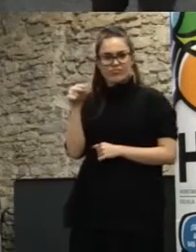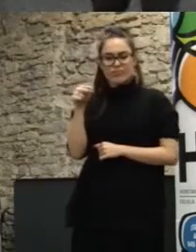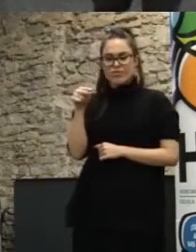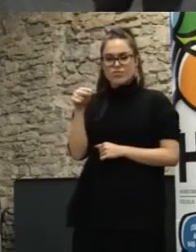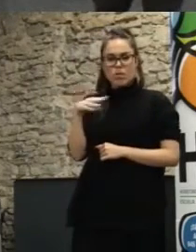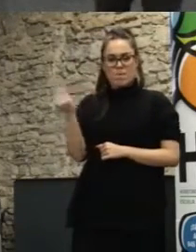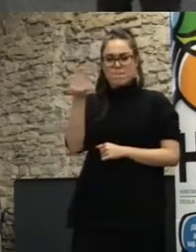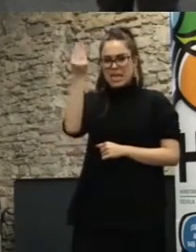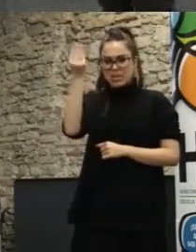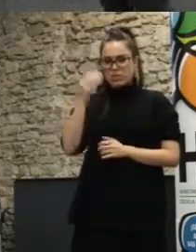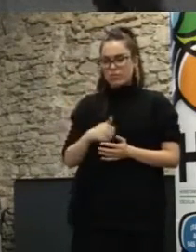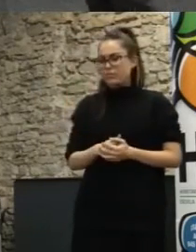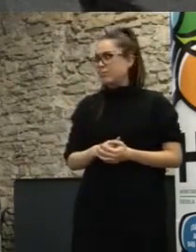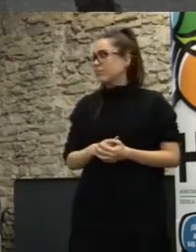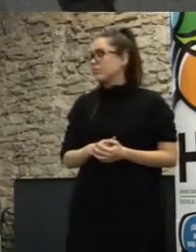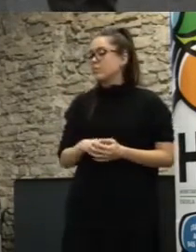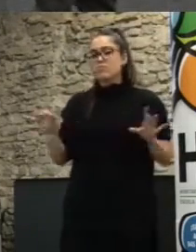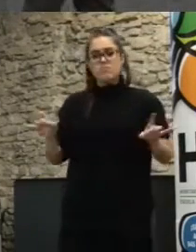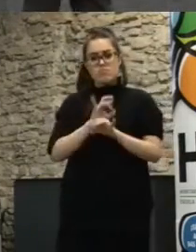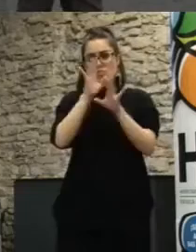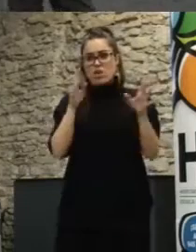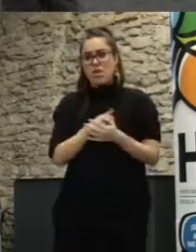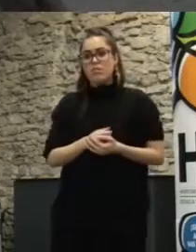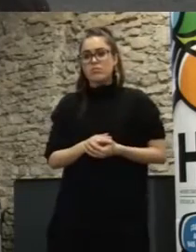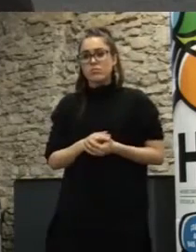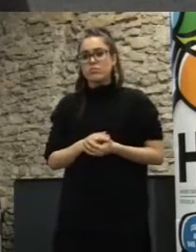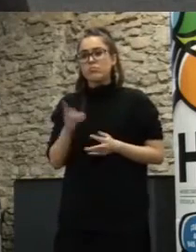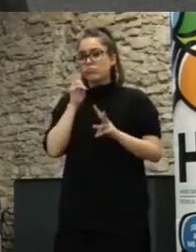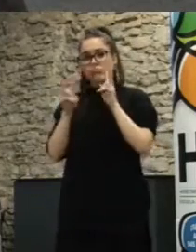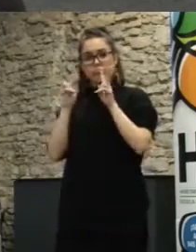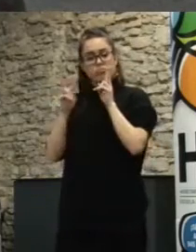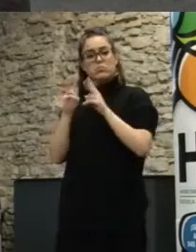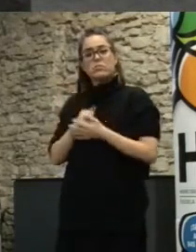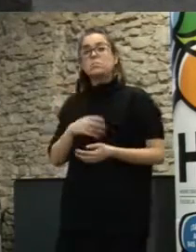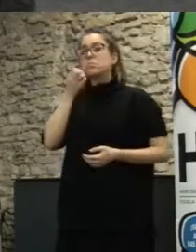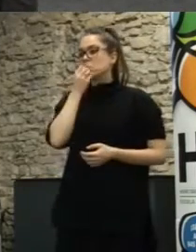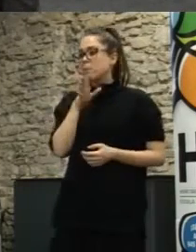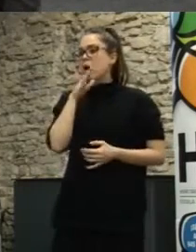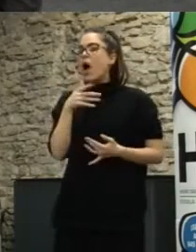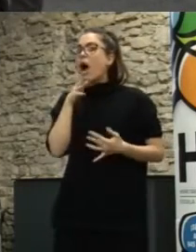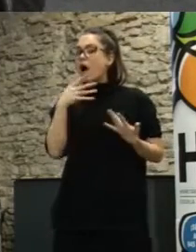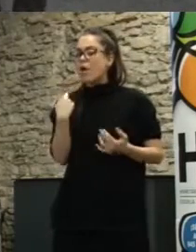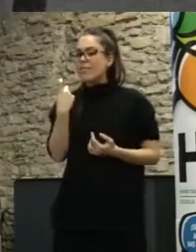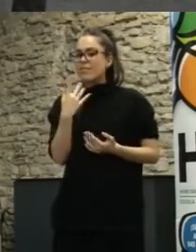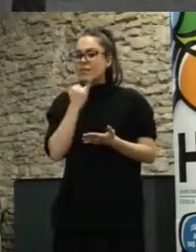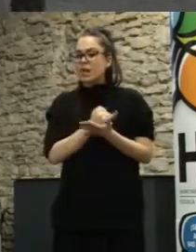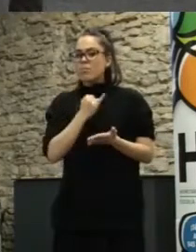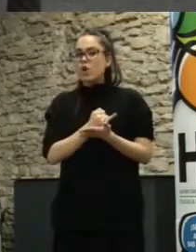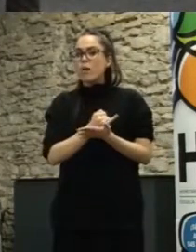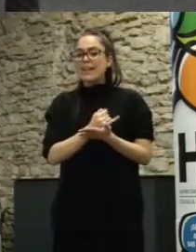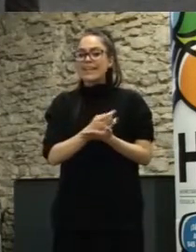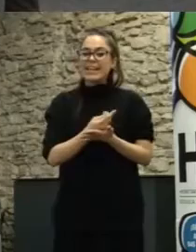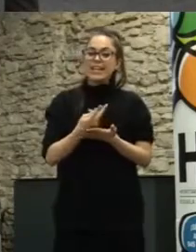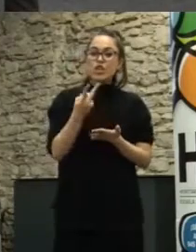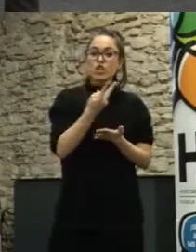manera clarísima parece que es la fórmula bueno pues vamos a probarlo por si acaso en los otros distritos